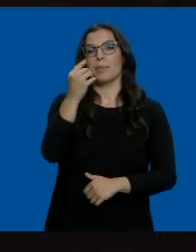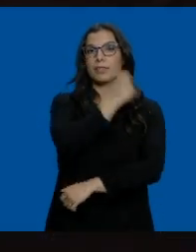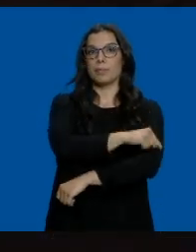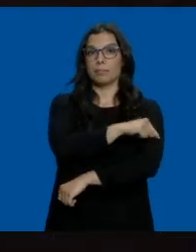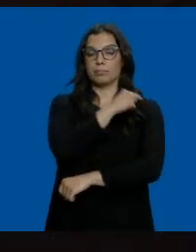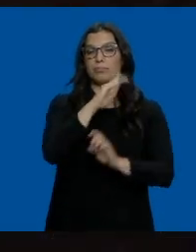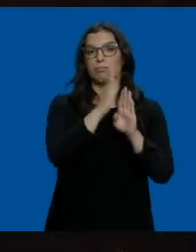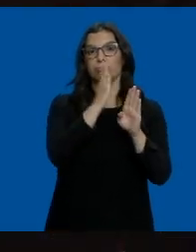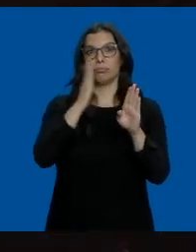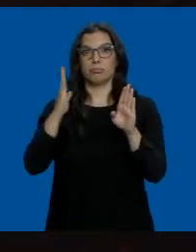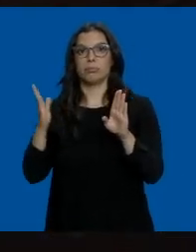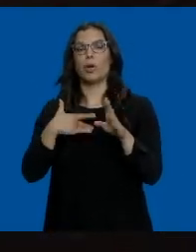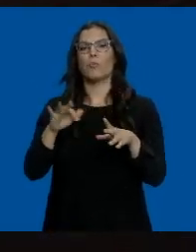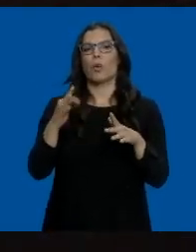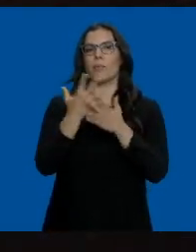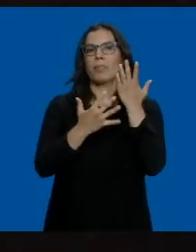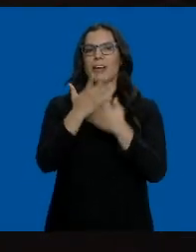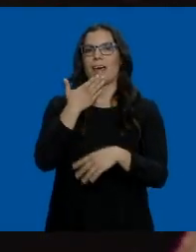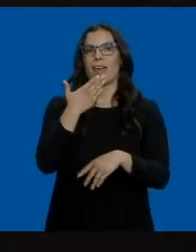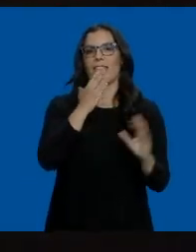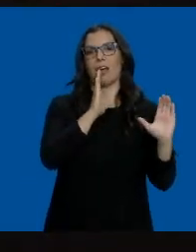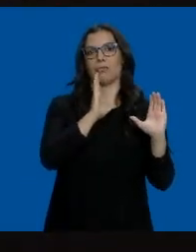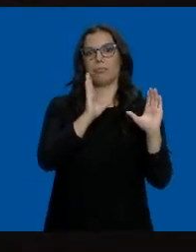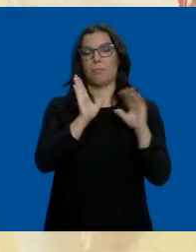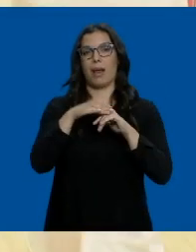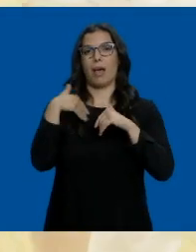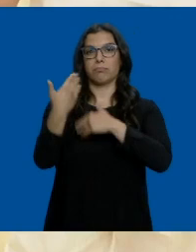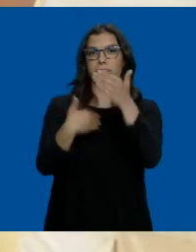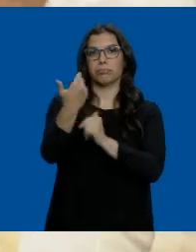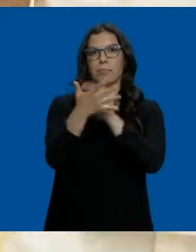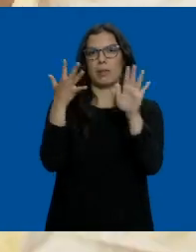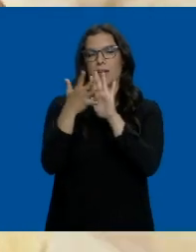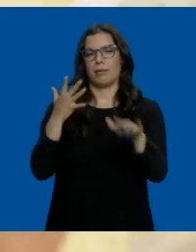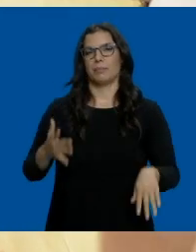las vacunas podrá ir solapándose entre los grupos para avanzar más rápidamente.